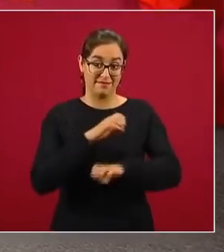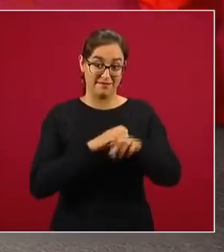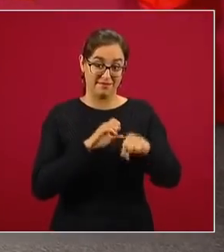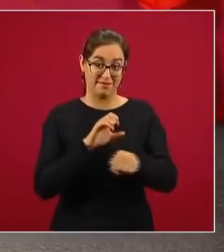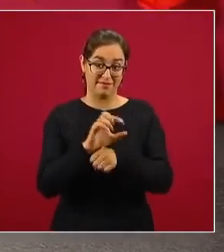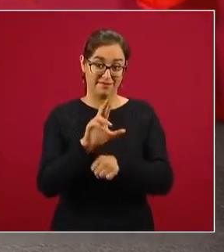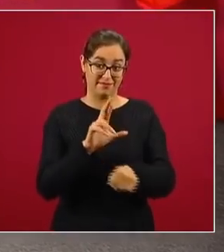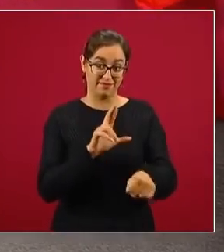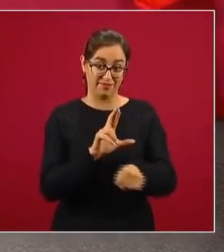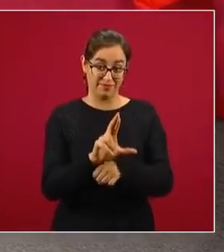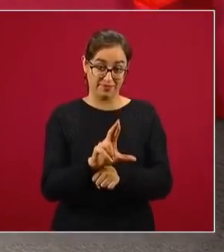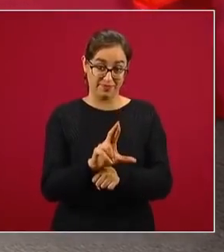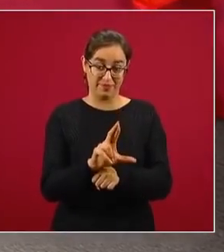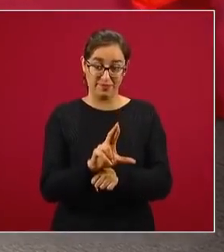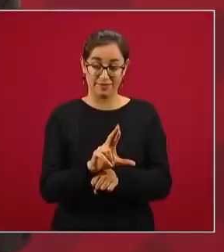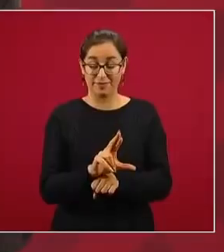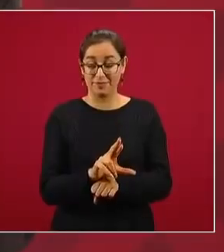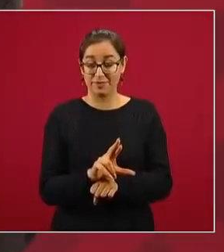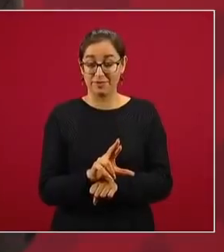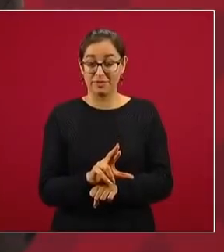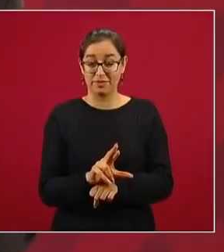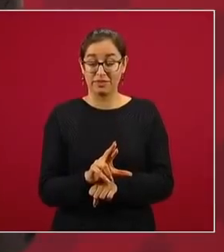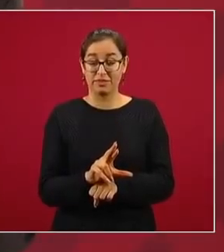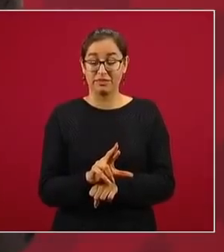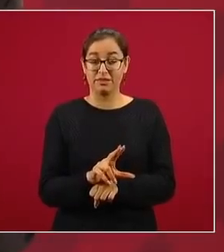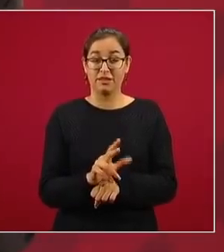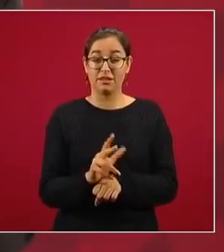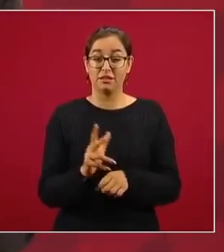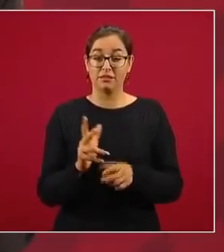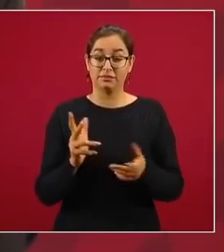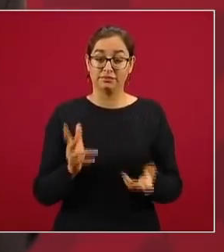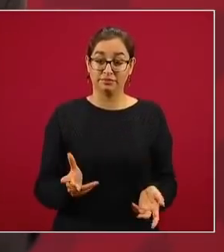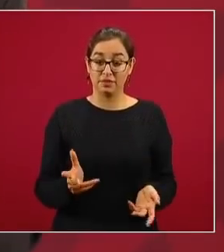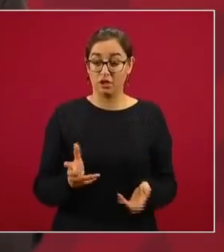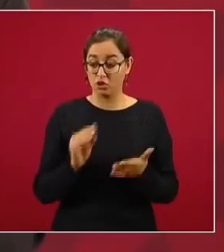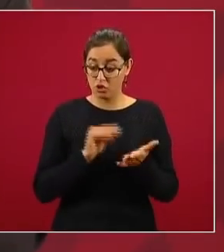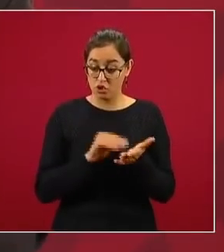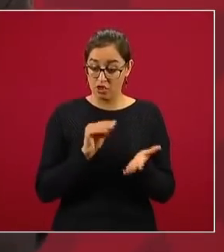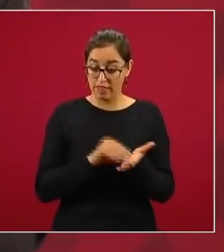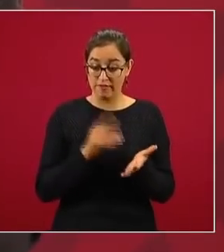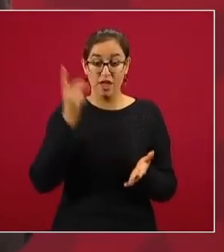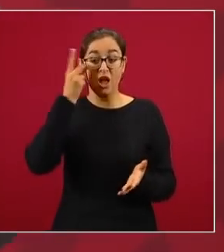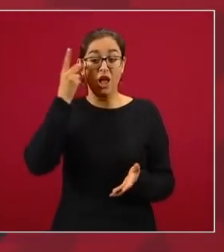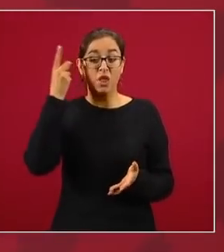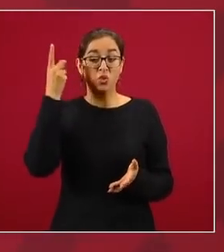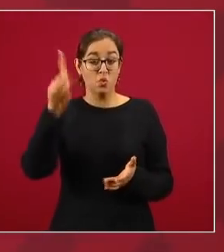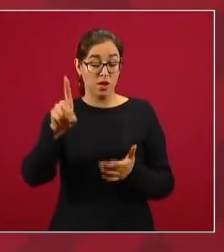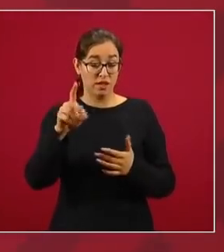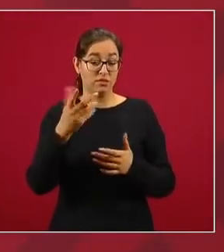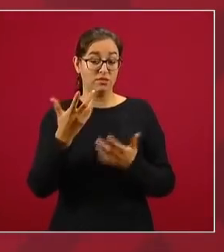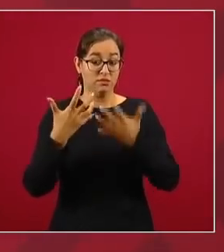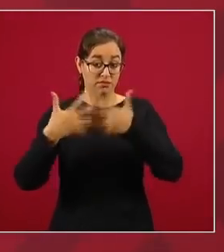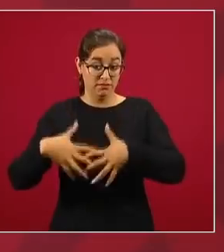y tenía, no sé si sigue siendo dueño de una empresa